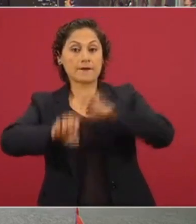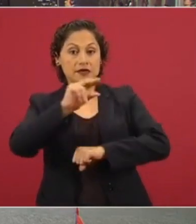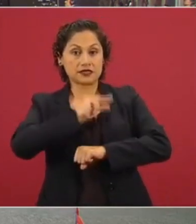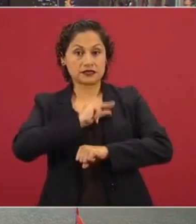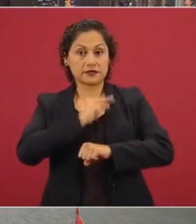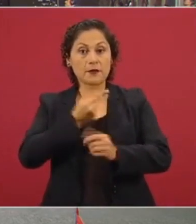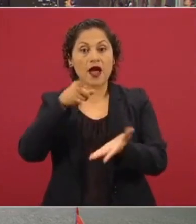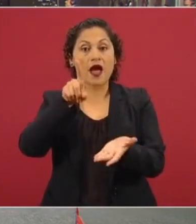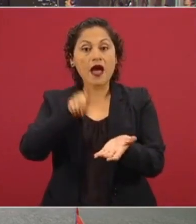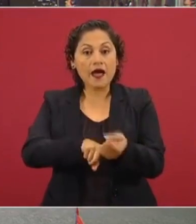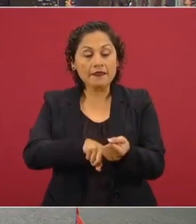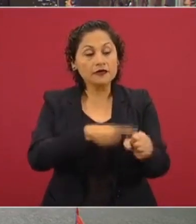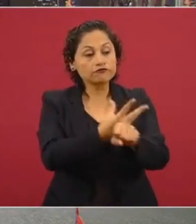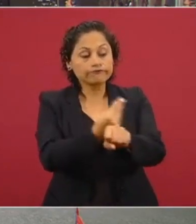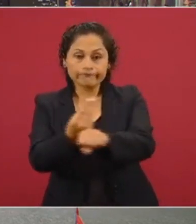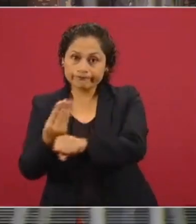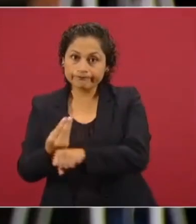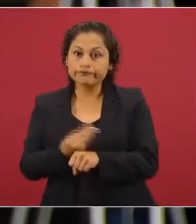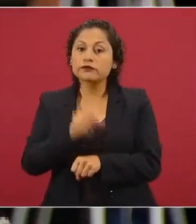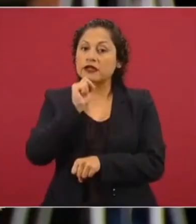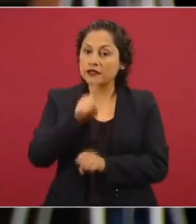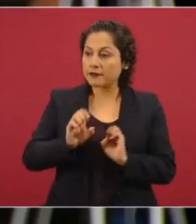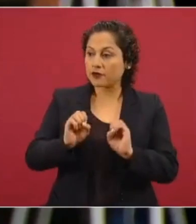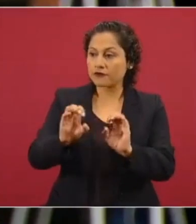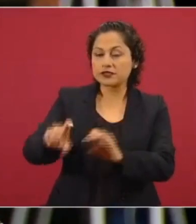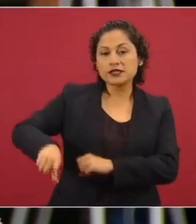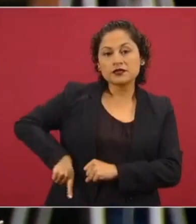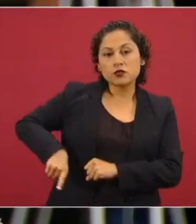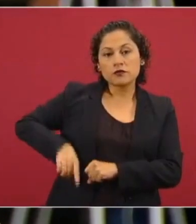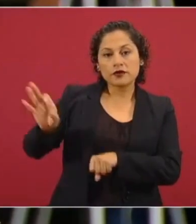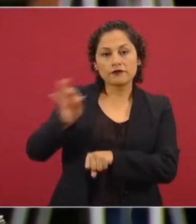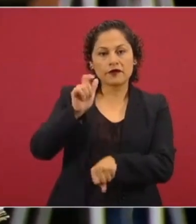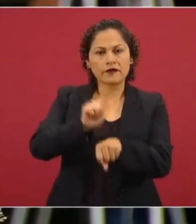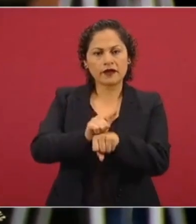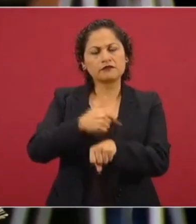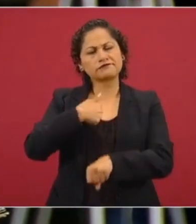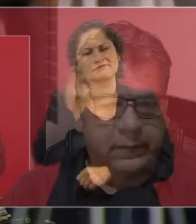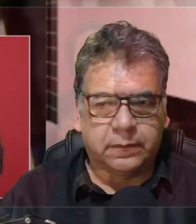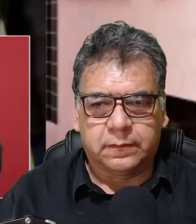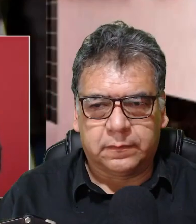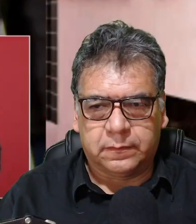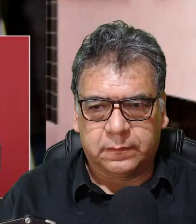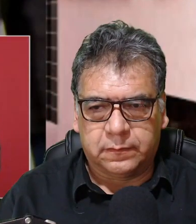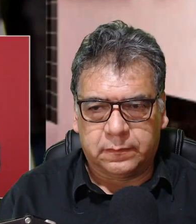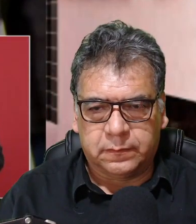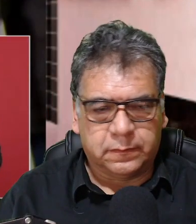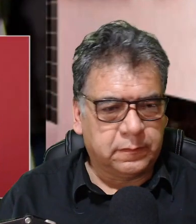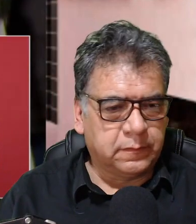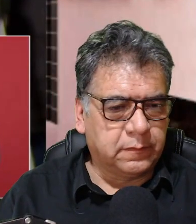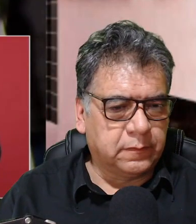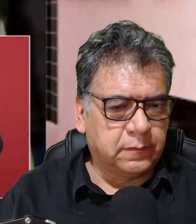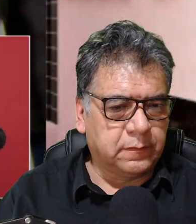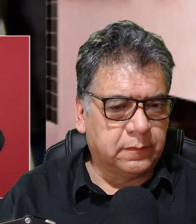instalaciones y oficinas del gobierno federal. ¿Podría usted decirme de qué tamaño era el negocio de las empresas